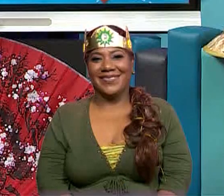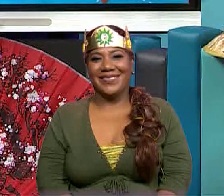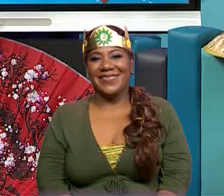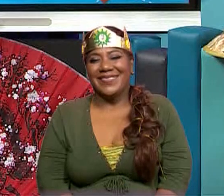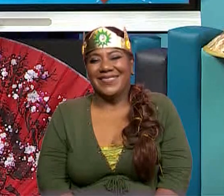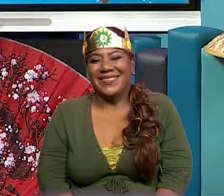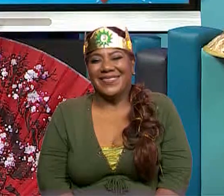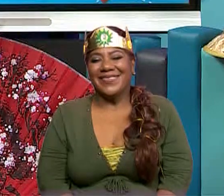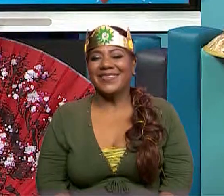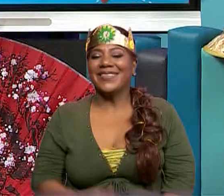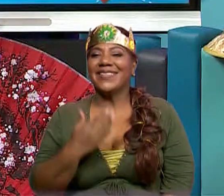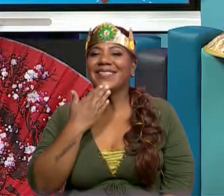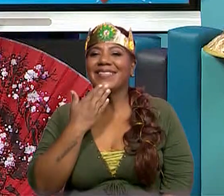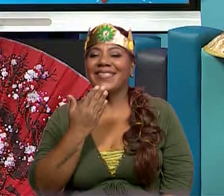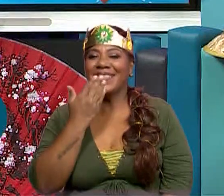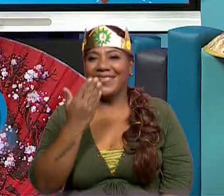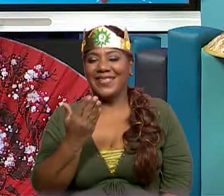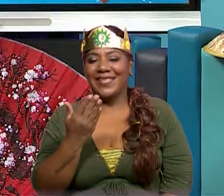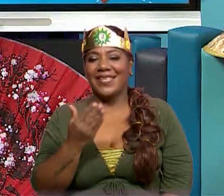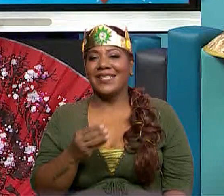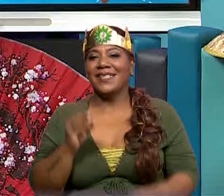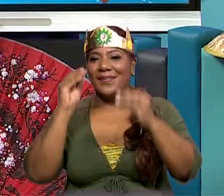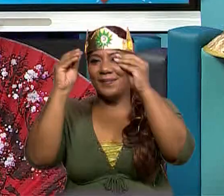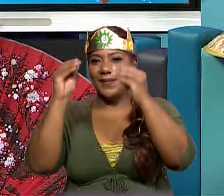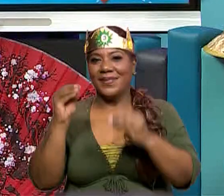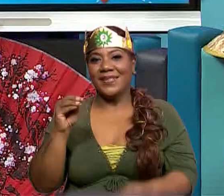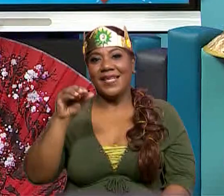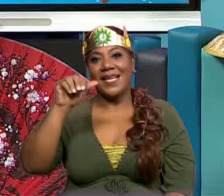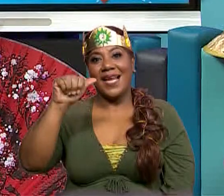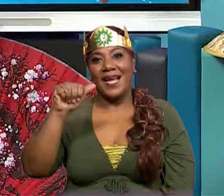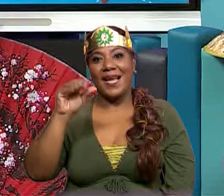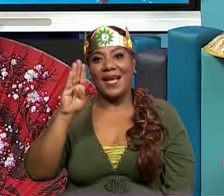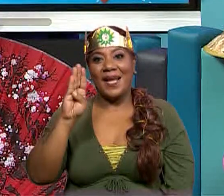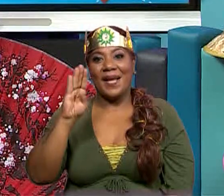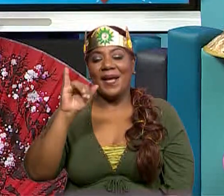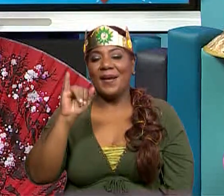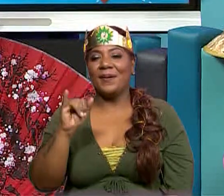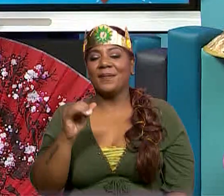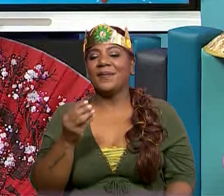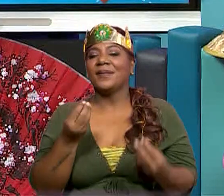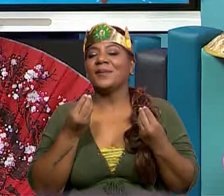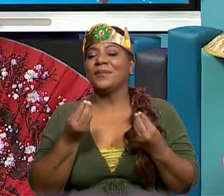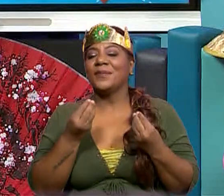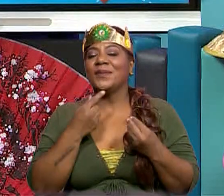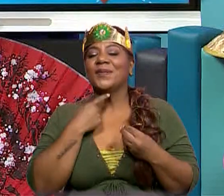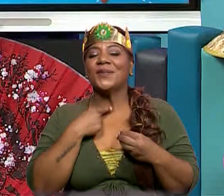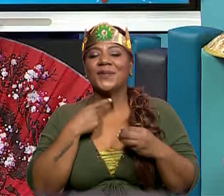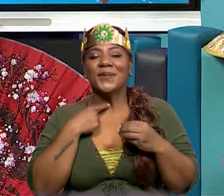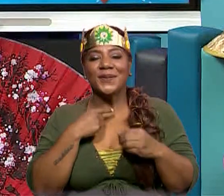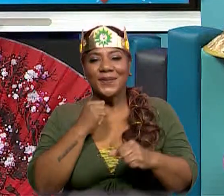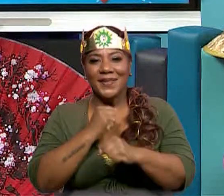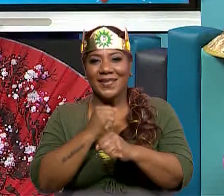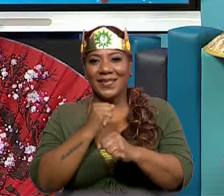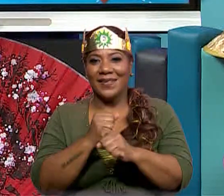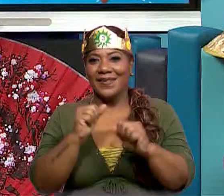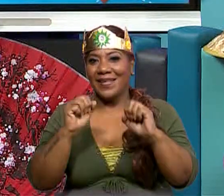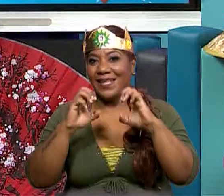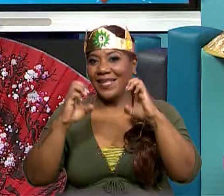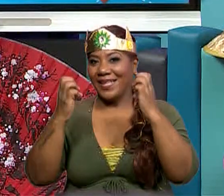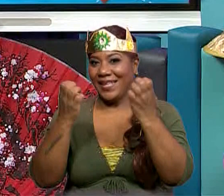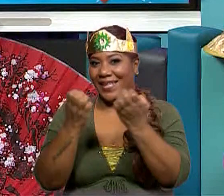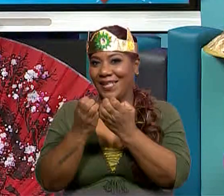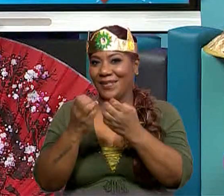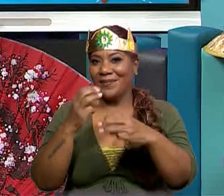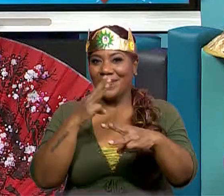Muchas gracias, maestra Abby. Para nosotros es un placer poder contar con usted en nuestro equipo de Estrellas de Mate